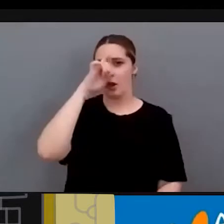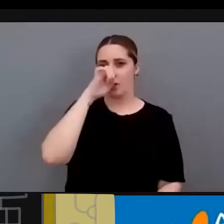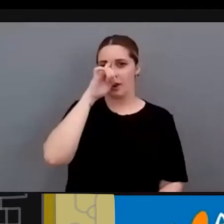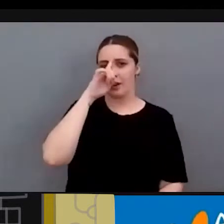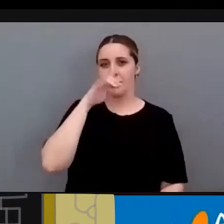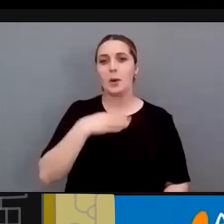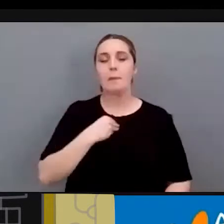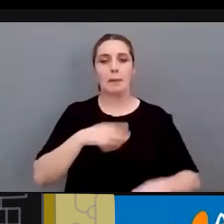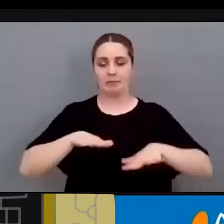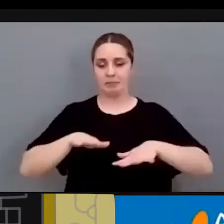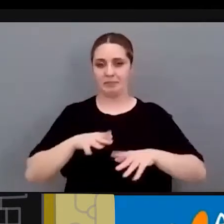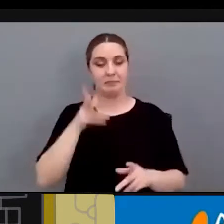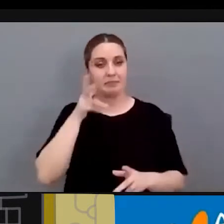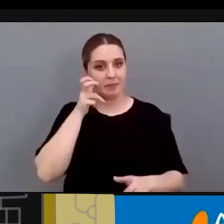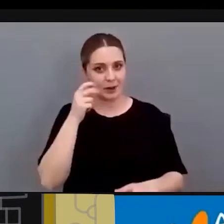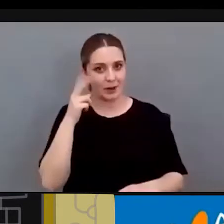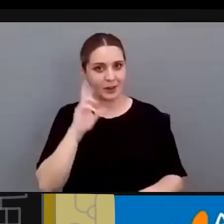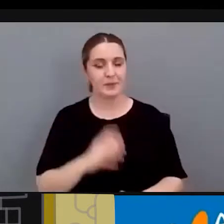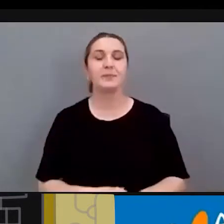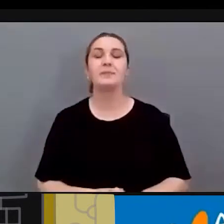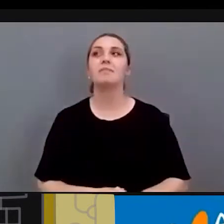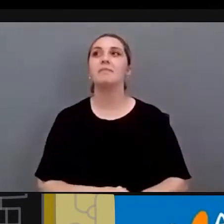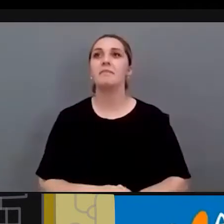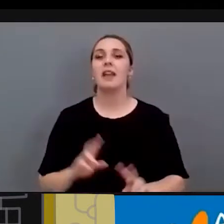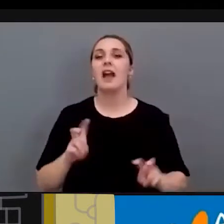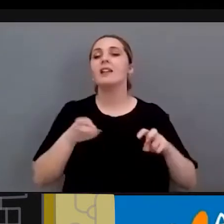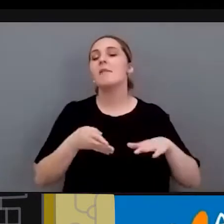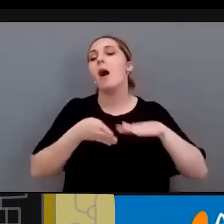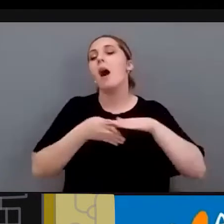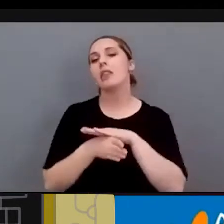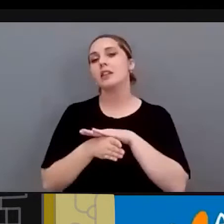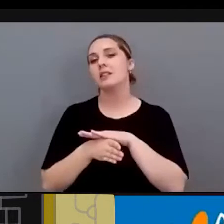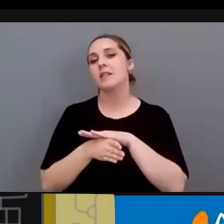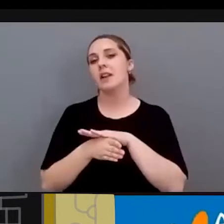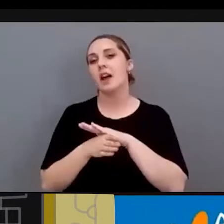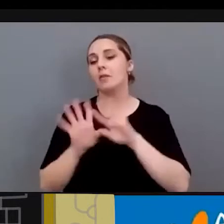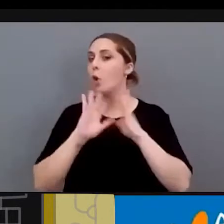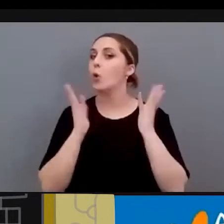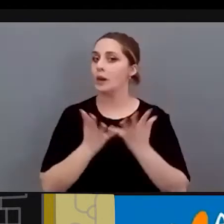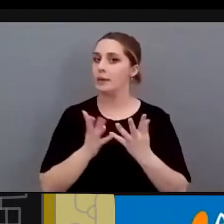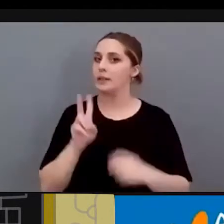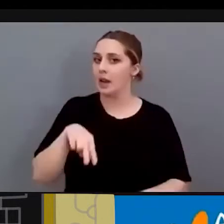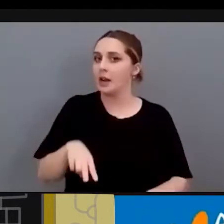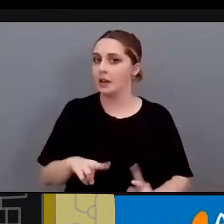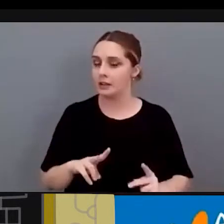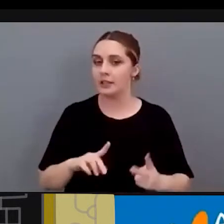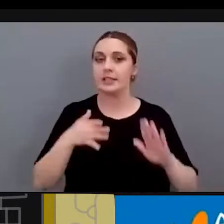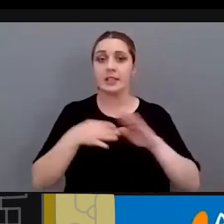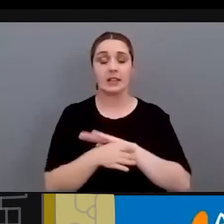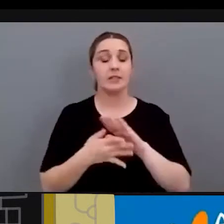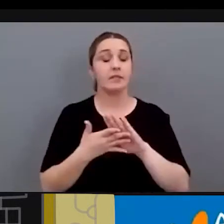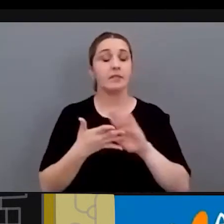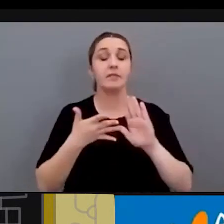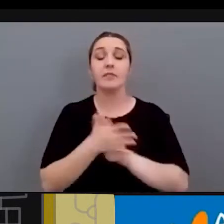me gusta recordar que la accesibilidad es universal, que significa que tiene que ser